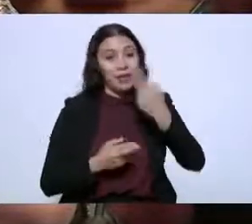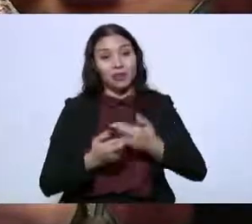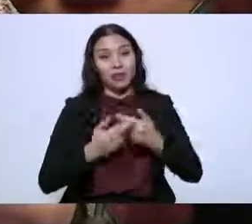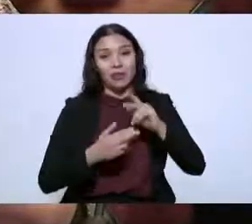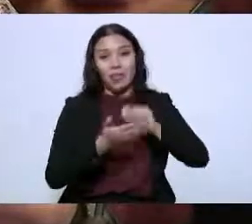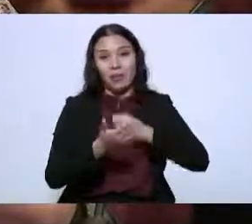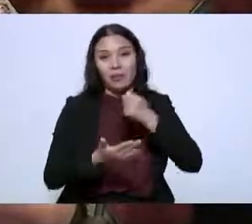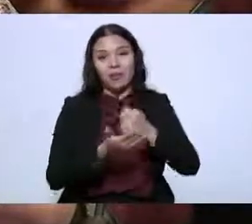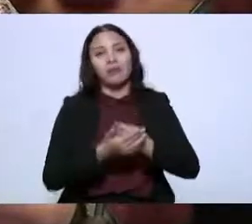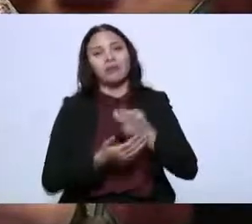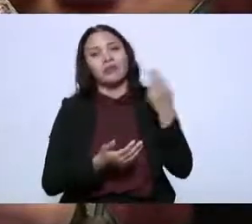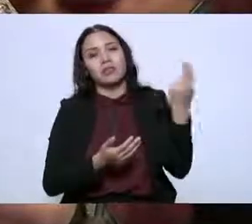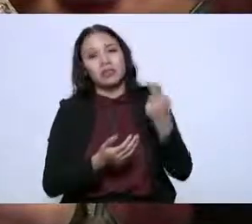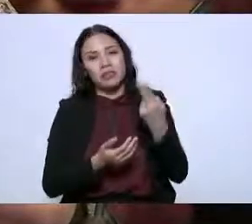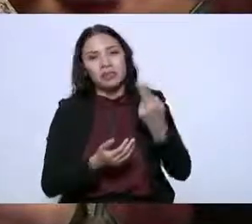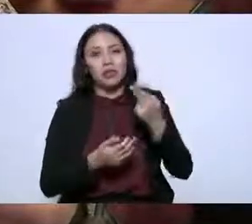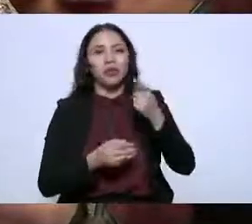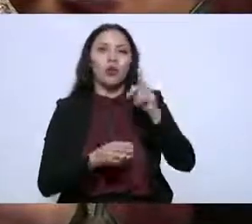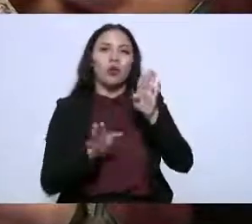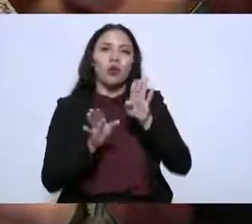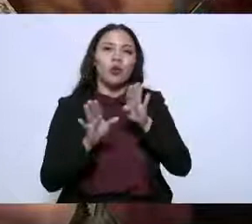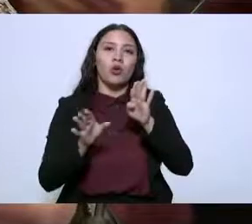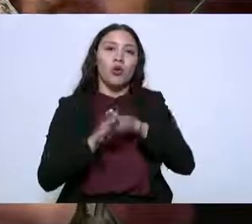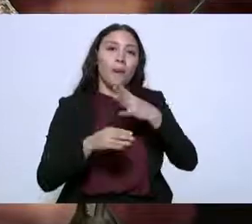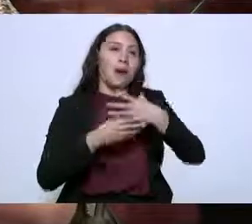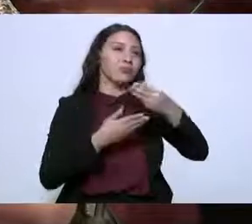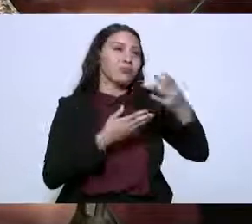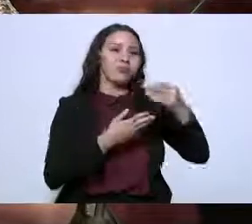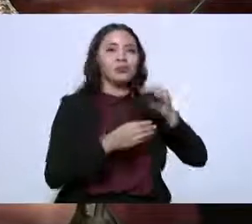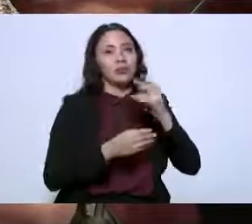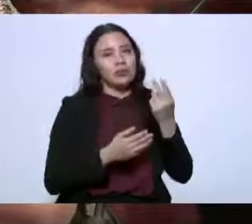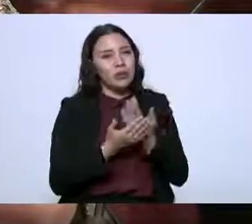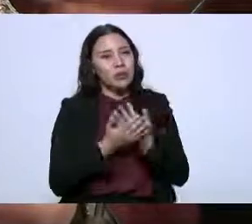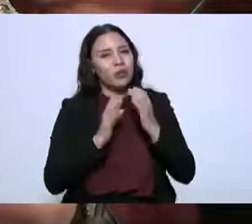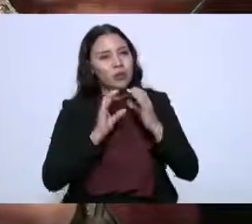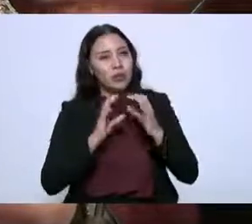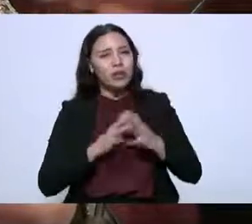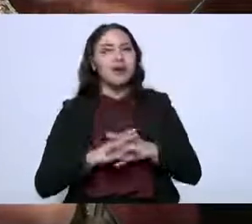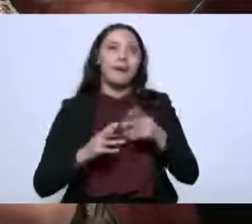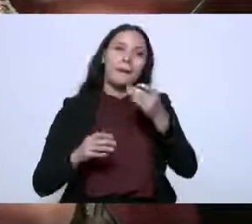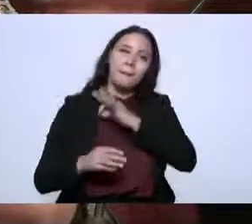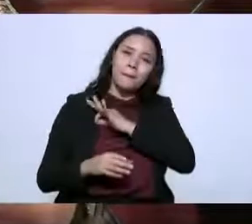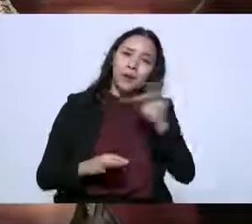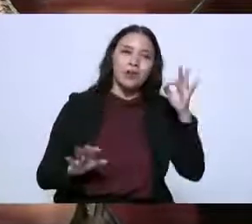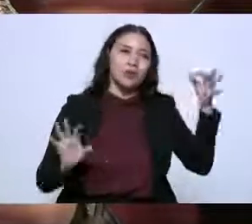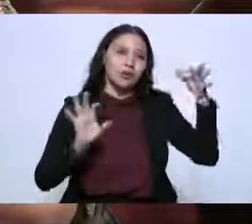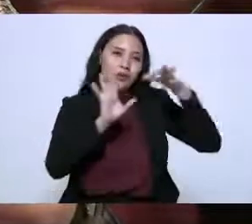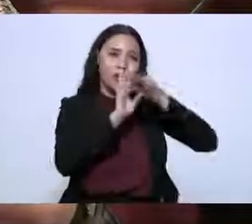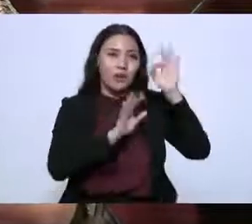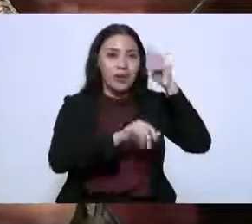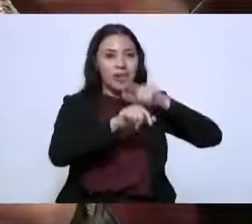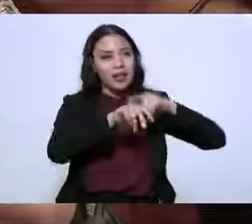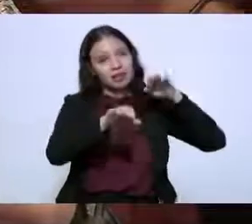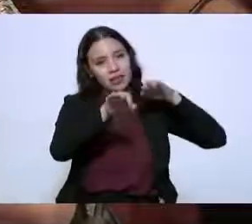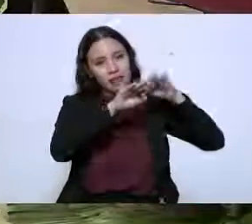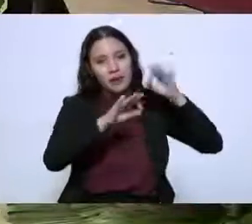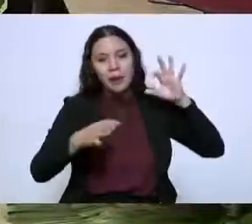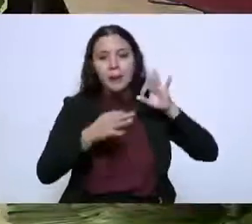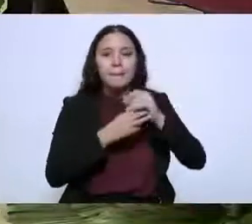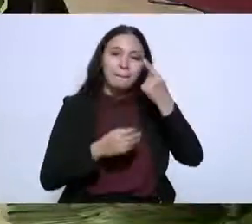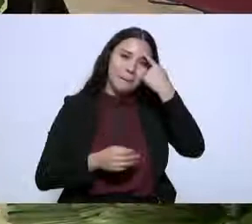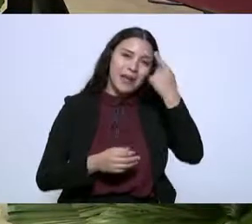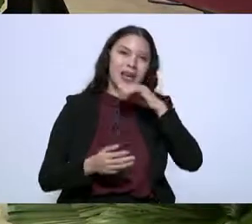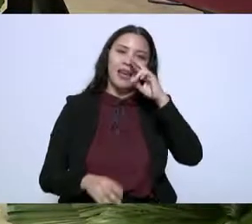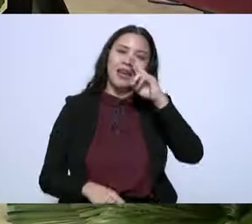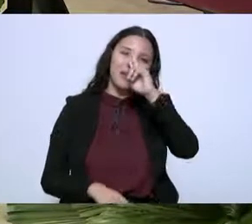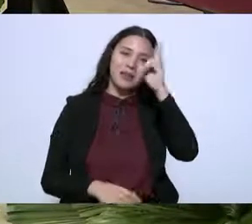otro tipo de productos, de insumos. Ahí sería trabajar con la entidad federativa para identificar todos